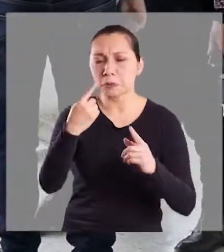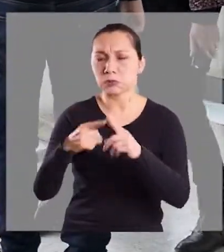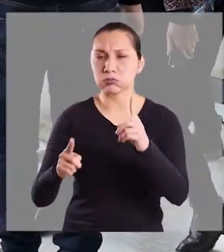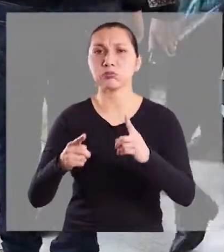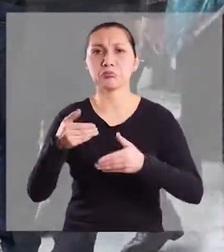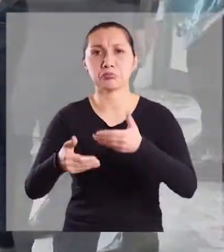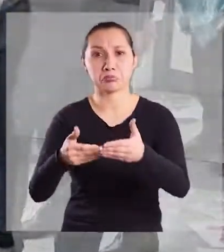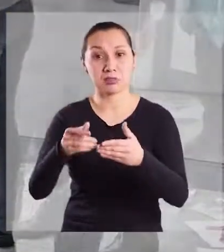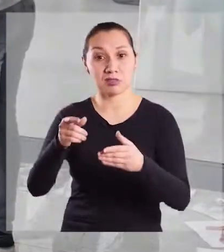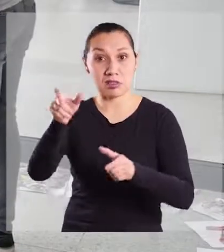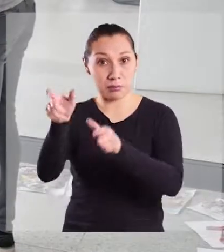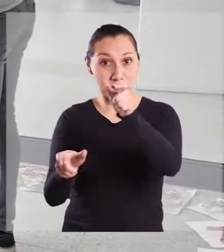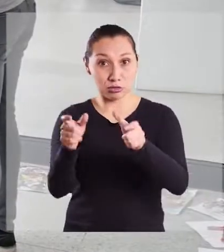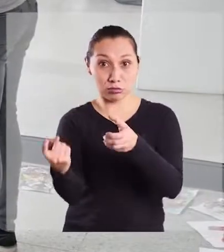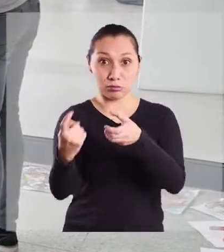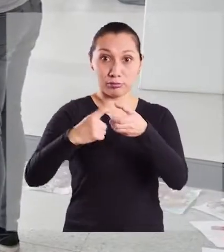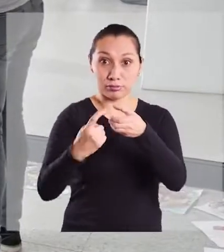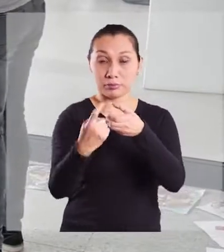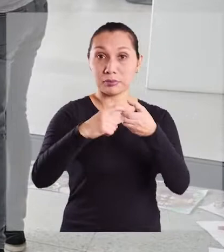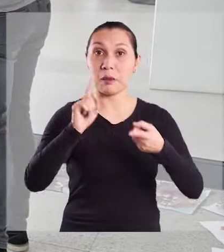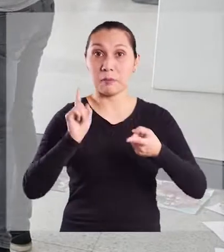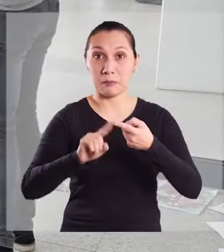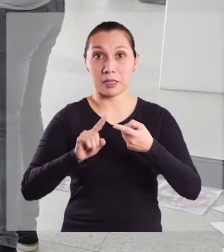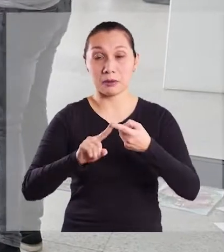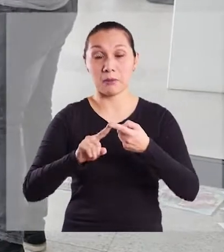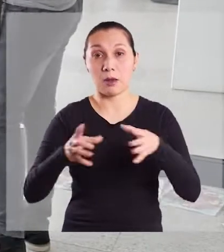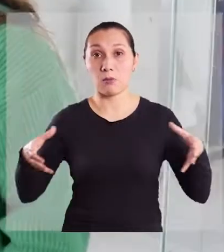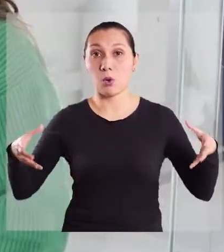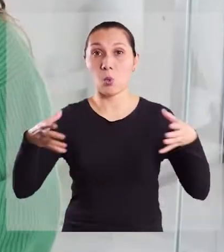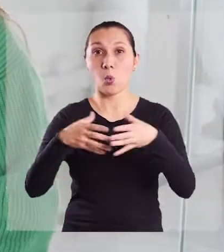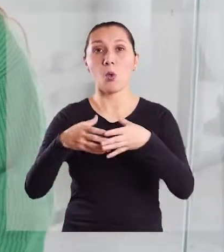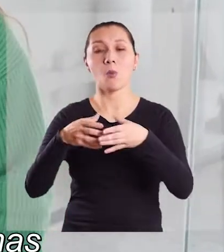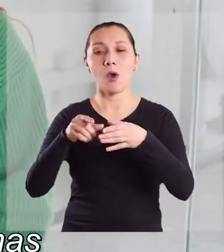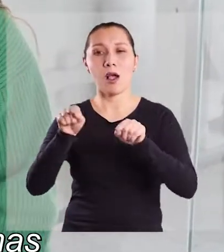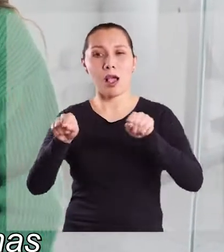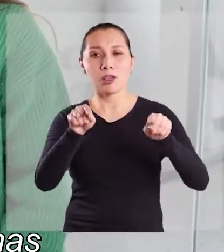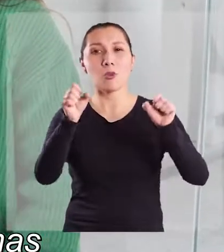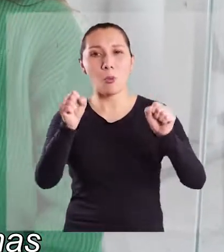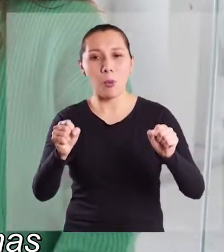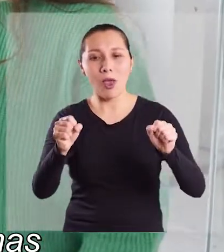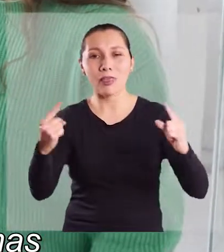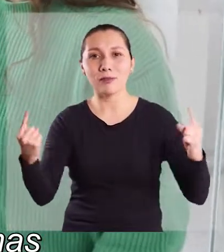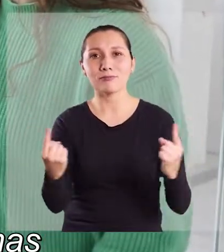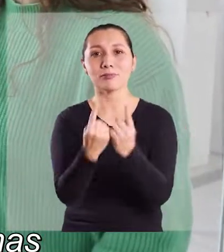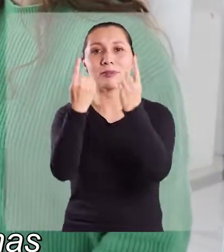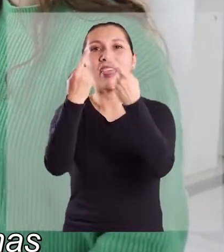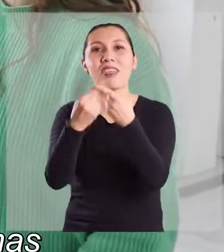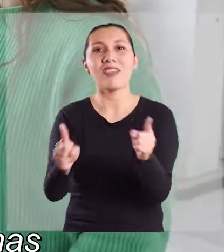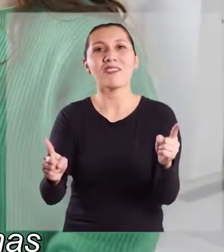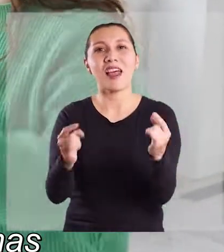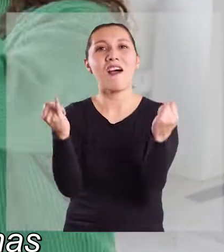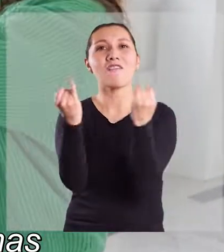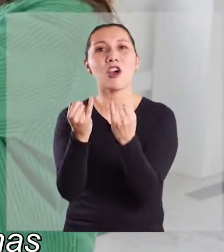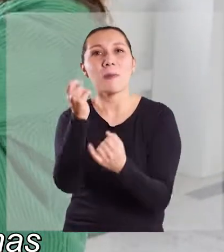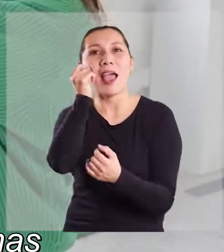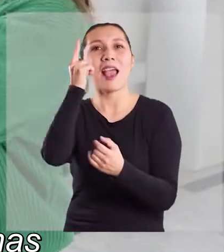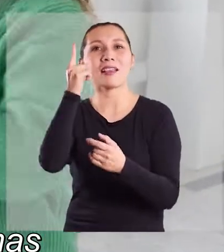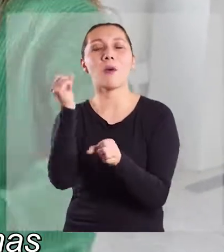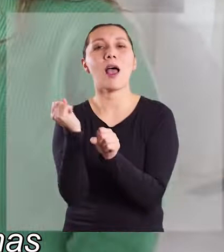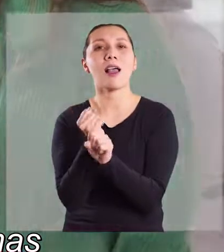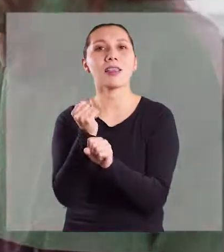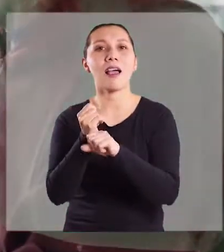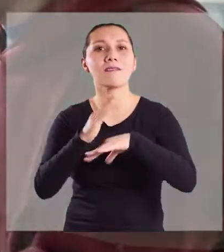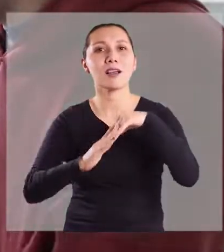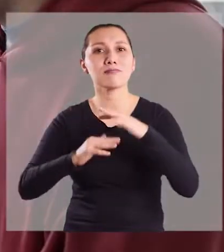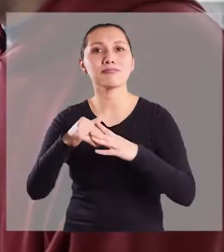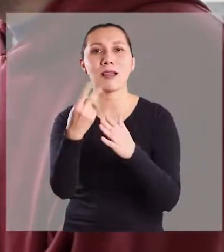es que los chicos que participan del grupo puedan encontrarse con distintas formas de entender la práctica